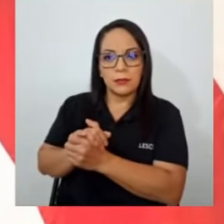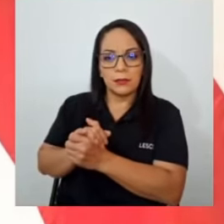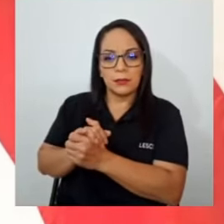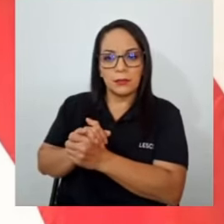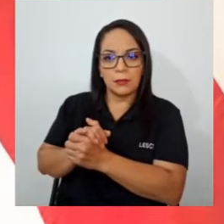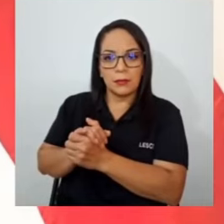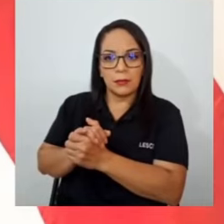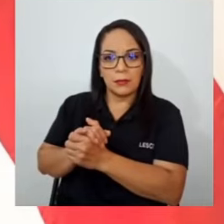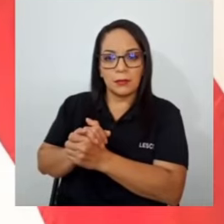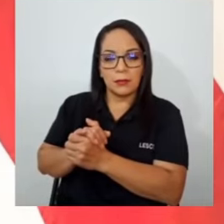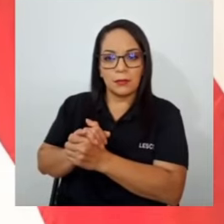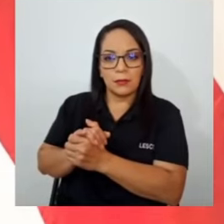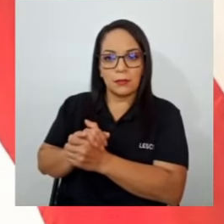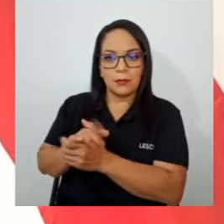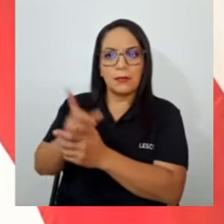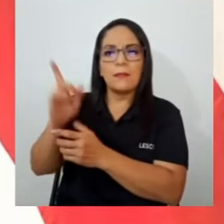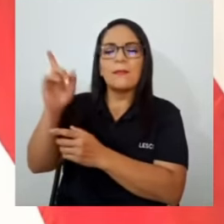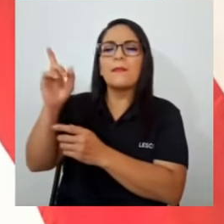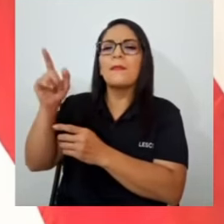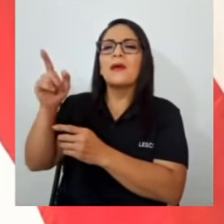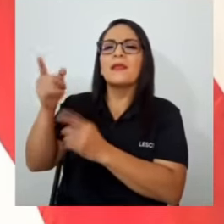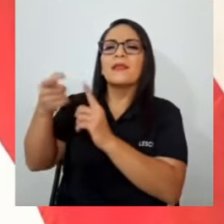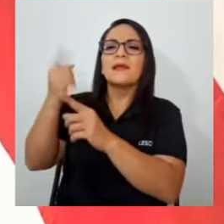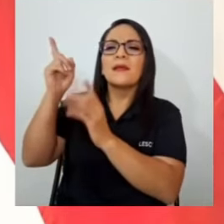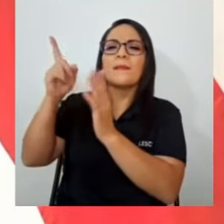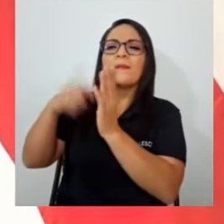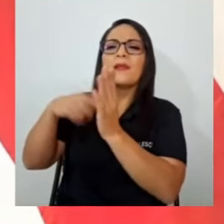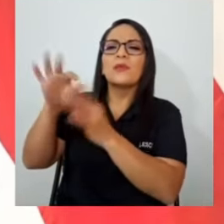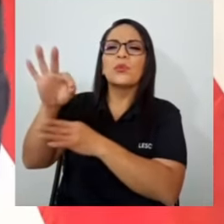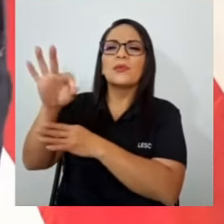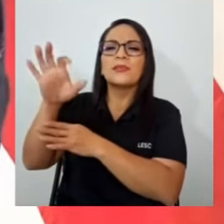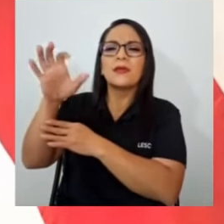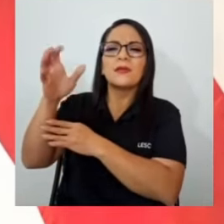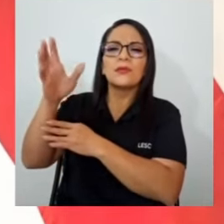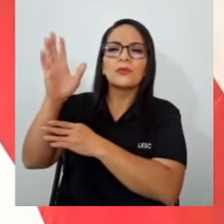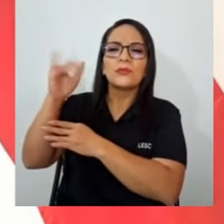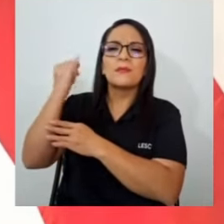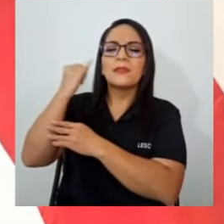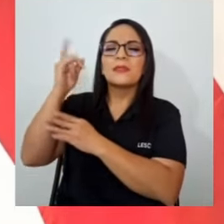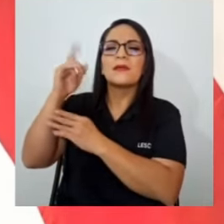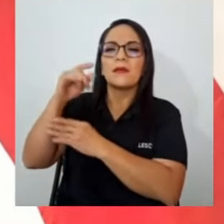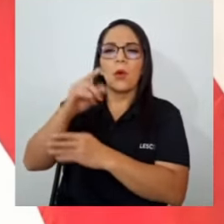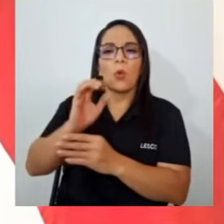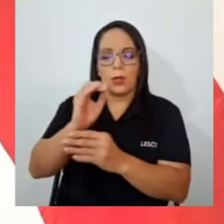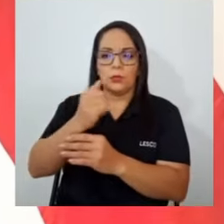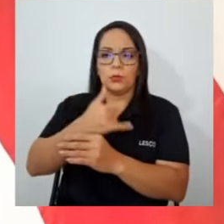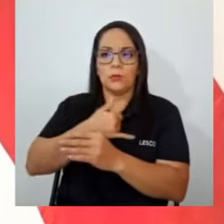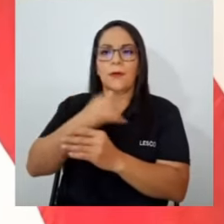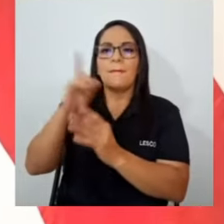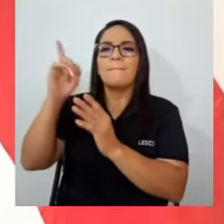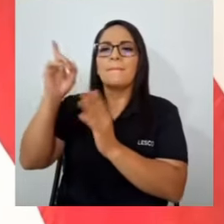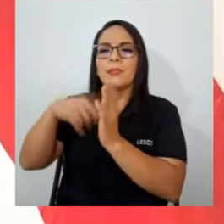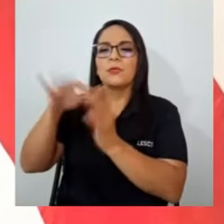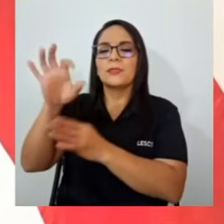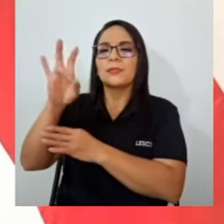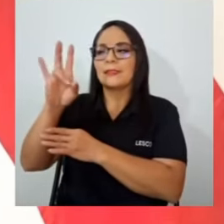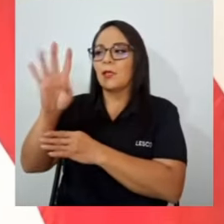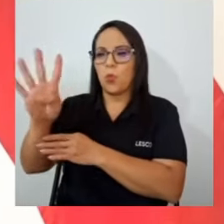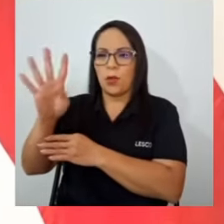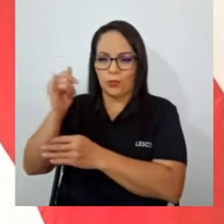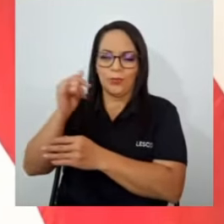vergonzosos. ¿1900? Ah, bueno, me doy por corregido, 54, gracias, y son